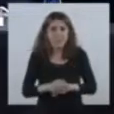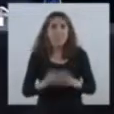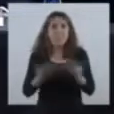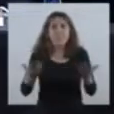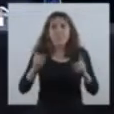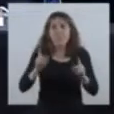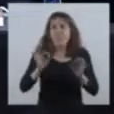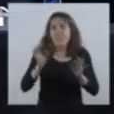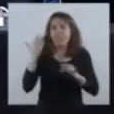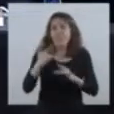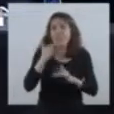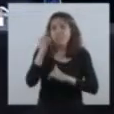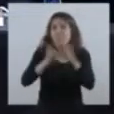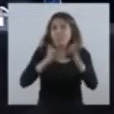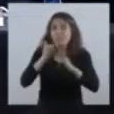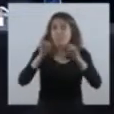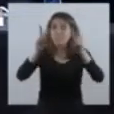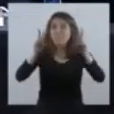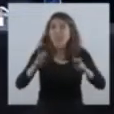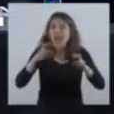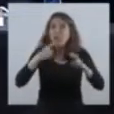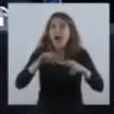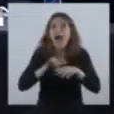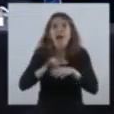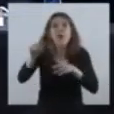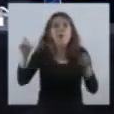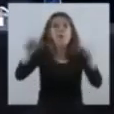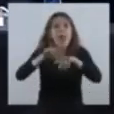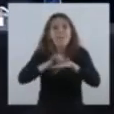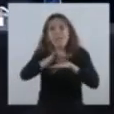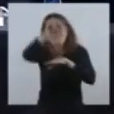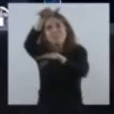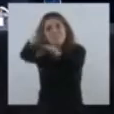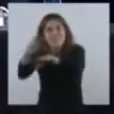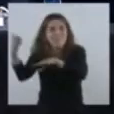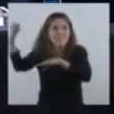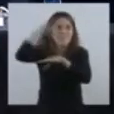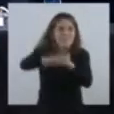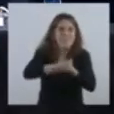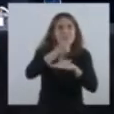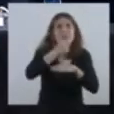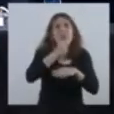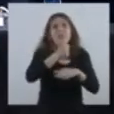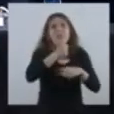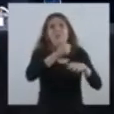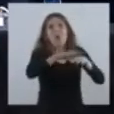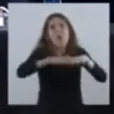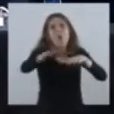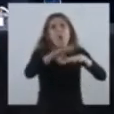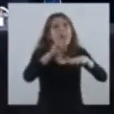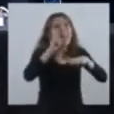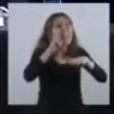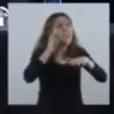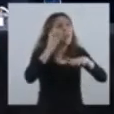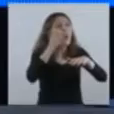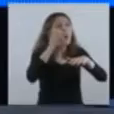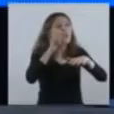Hablábamos recién del regreso de los vuelos. Y hablábamos recién de la posibilidad de que Iguazú empiece poco a poco a recuperar